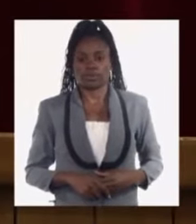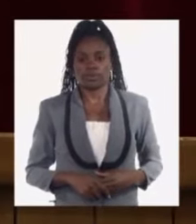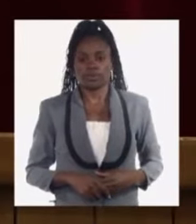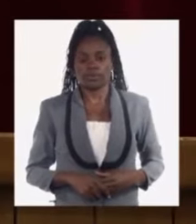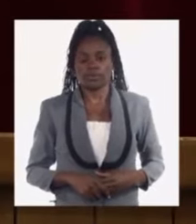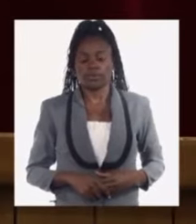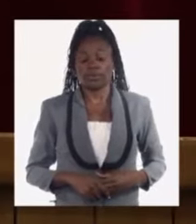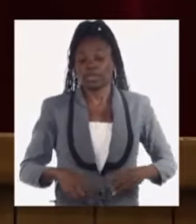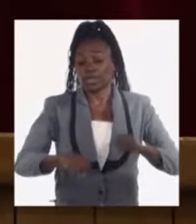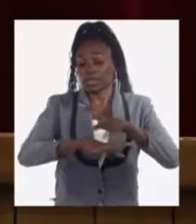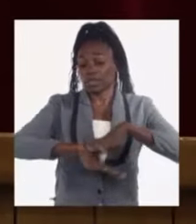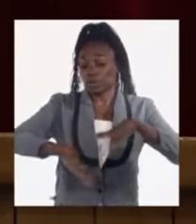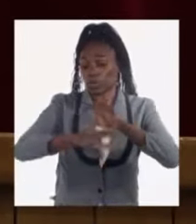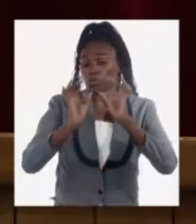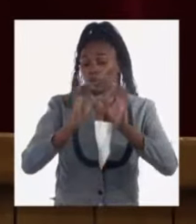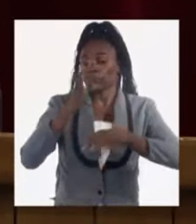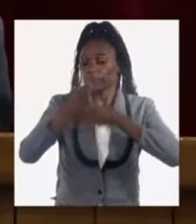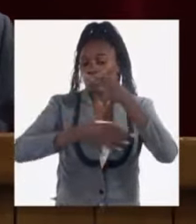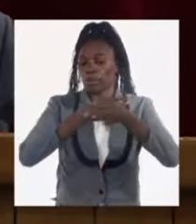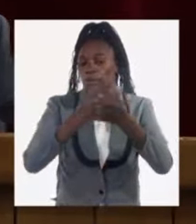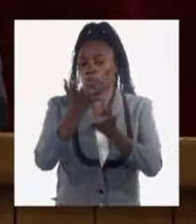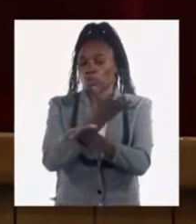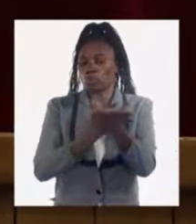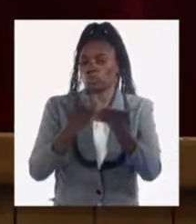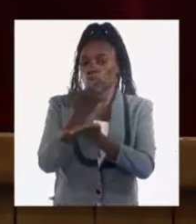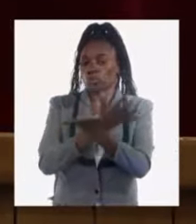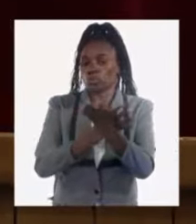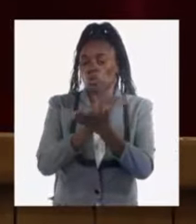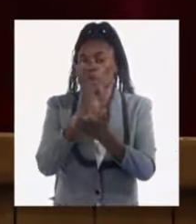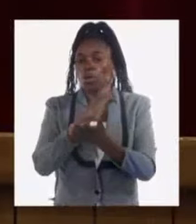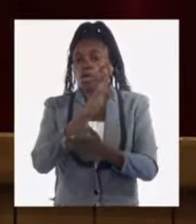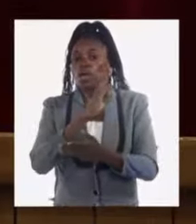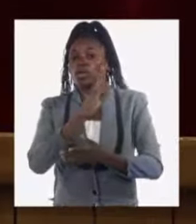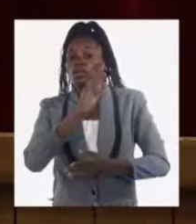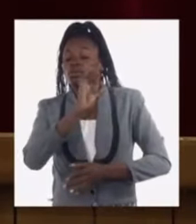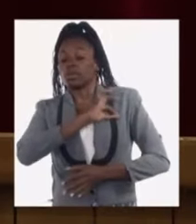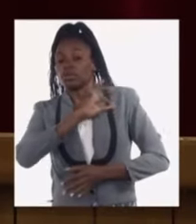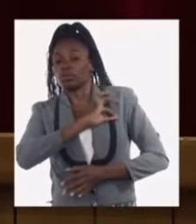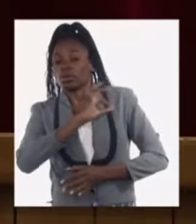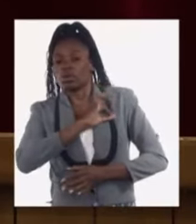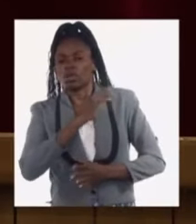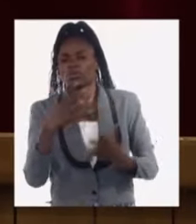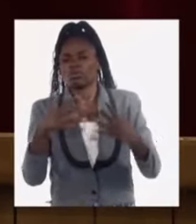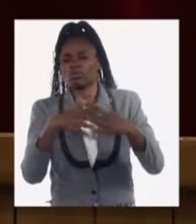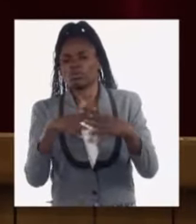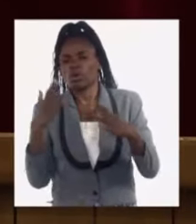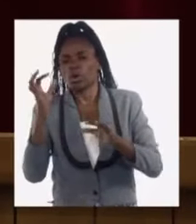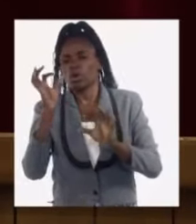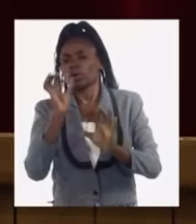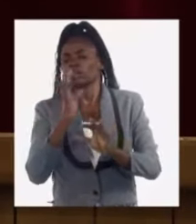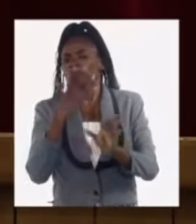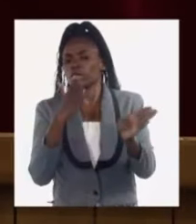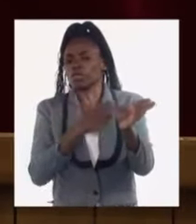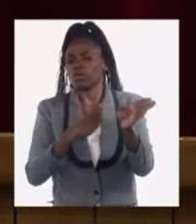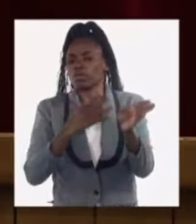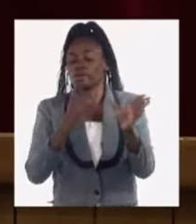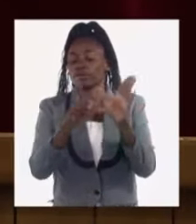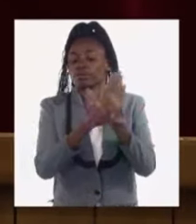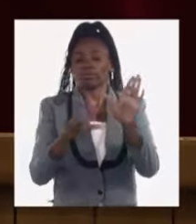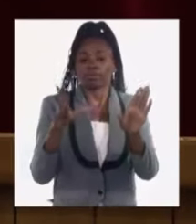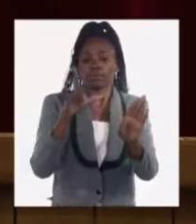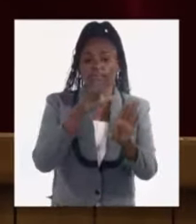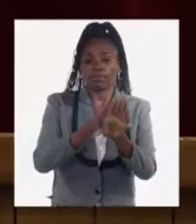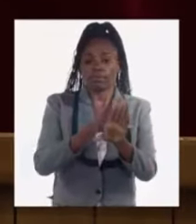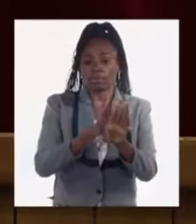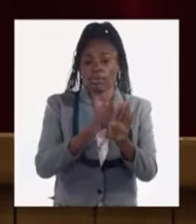que siempre abordamos en esta presentación y compartimos con nuestros diputados está relacionado con el comportamiento de la inflación que